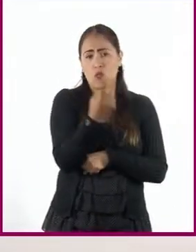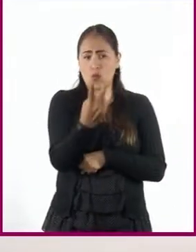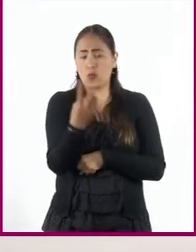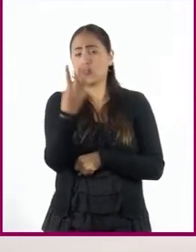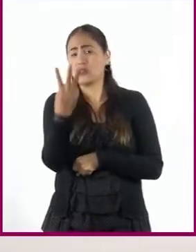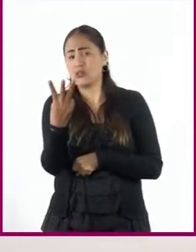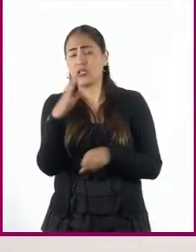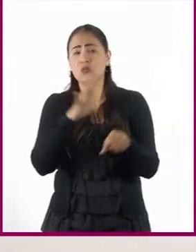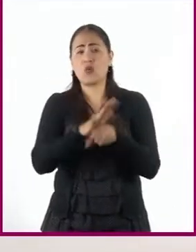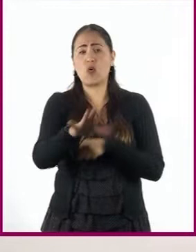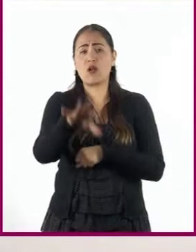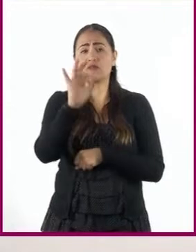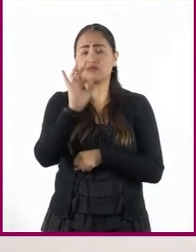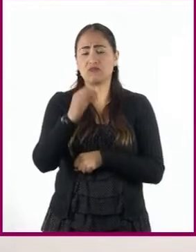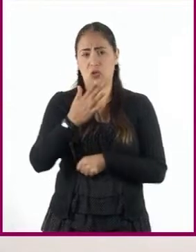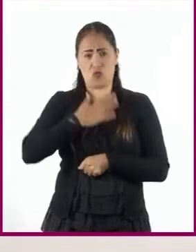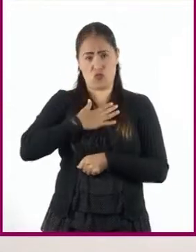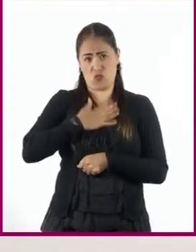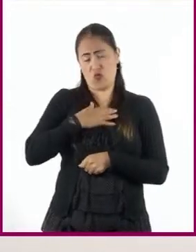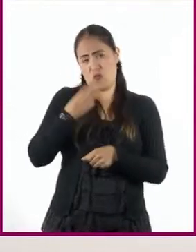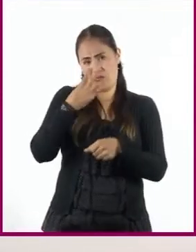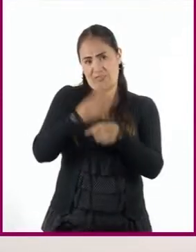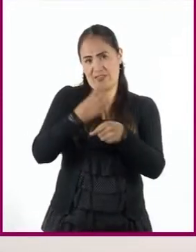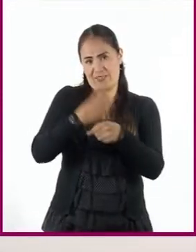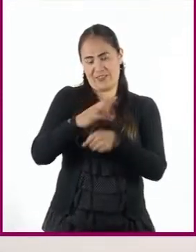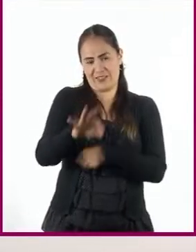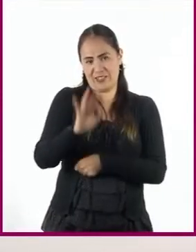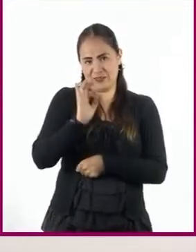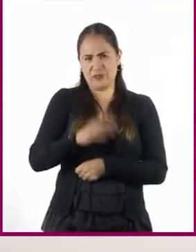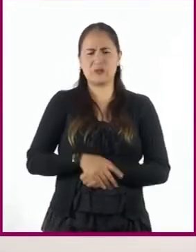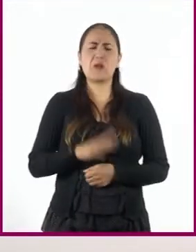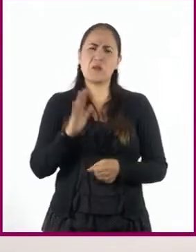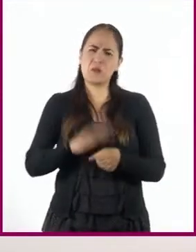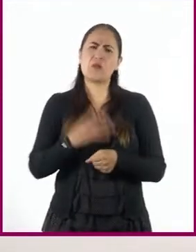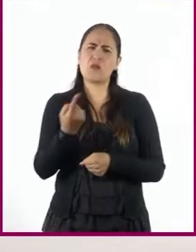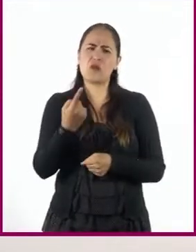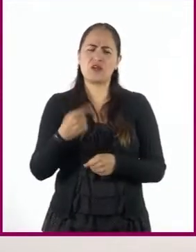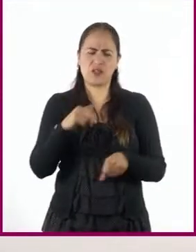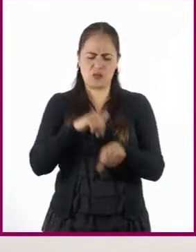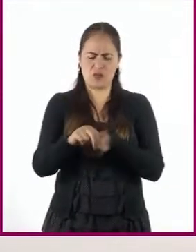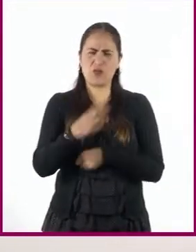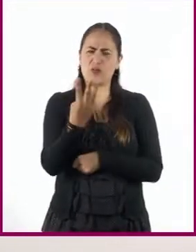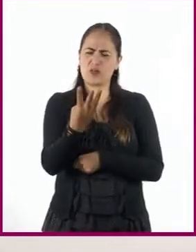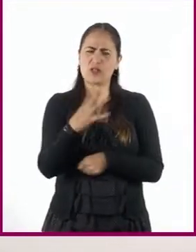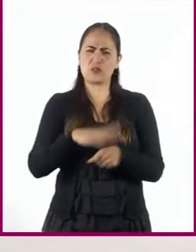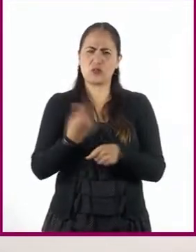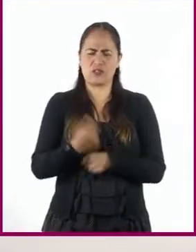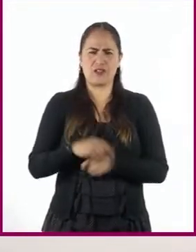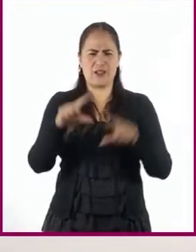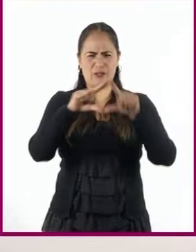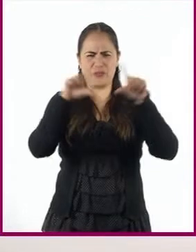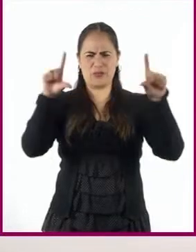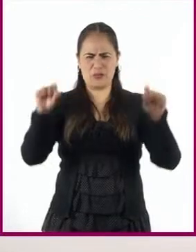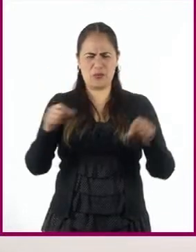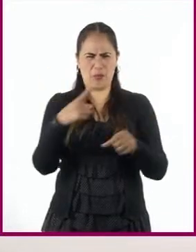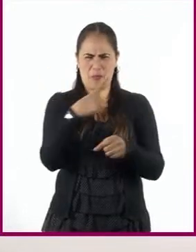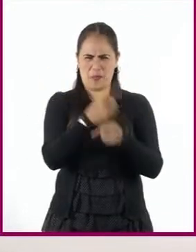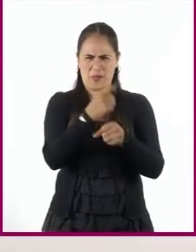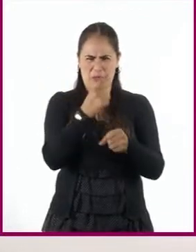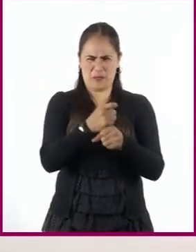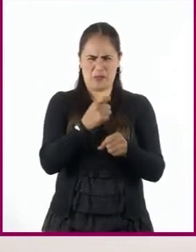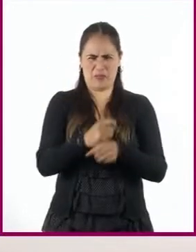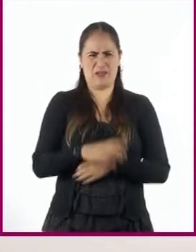La tercera, profesor. Muy bien. ¿Y por qué? Ah, porque la primera, con eso de